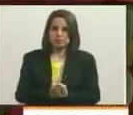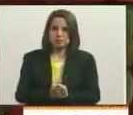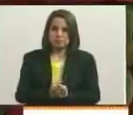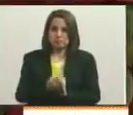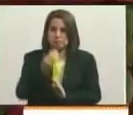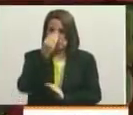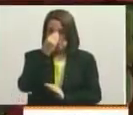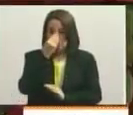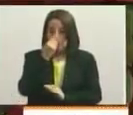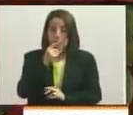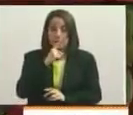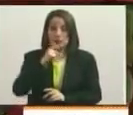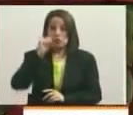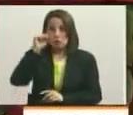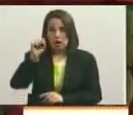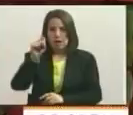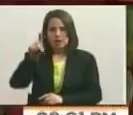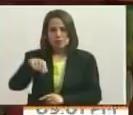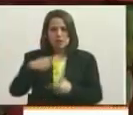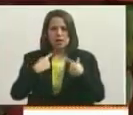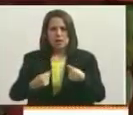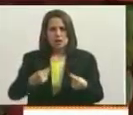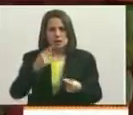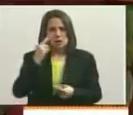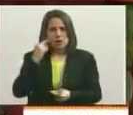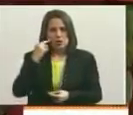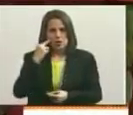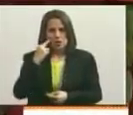Nicolás estaba, pero estaba Aristóbulo. Rodolfo, ¿tú fuiste constituyente también?